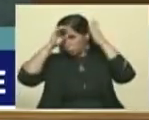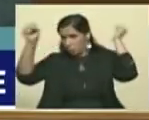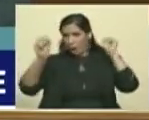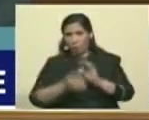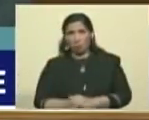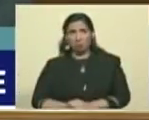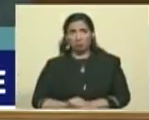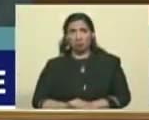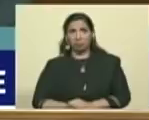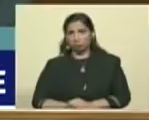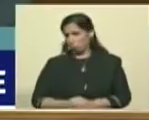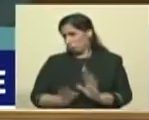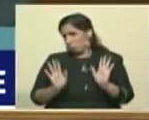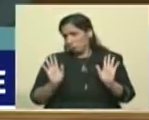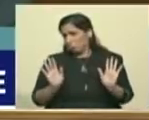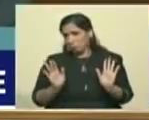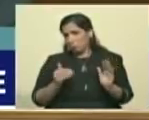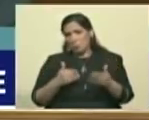Llévenselo.